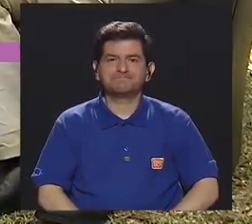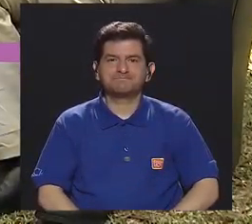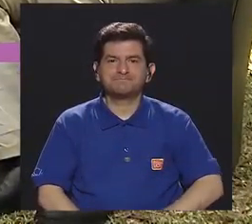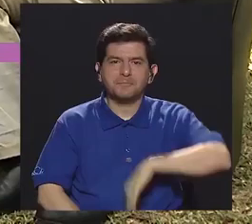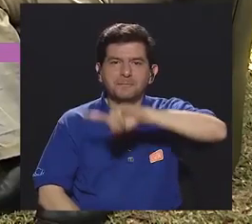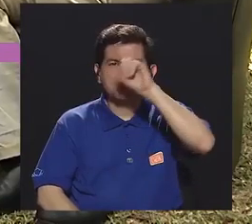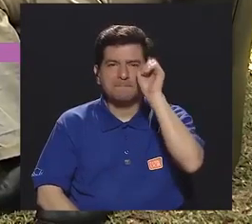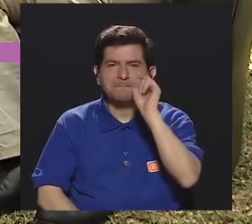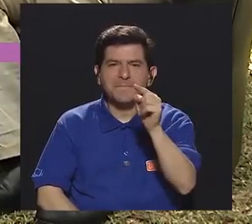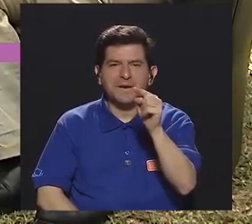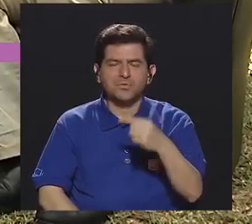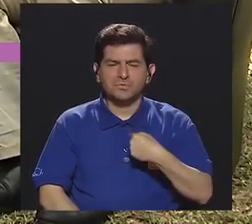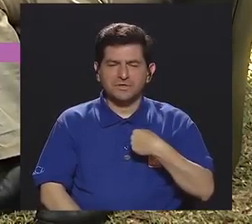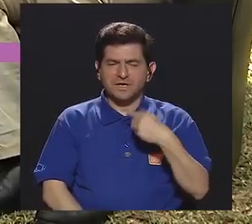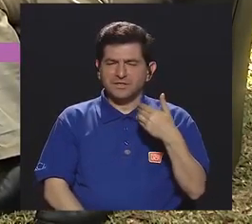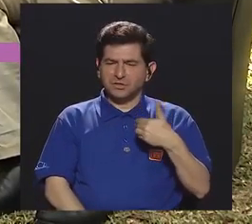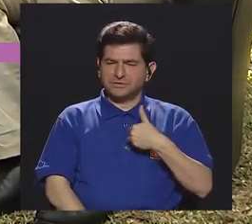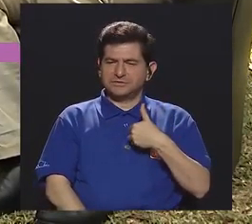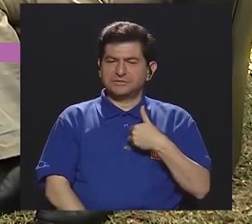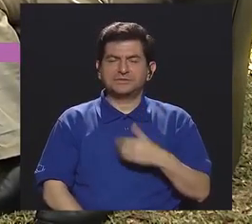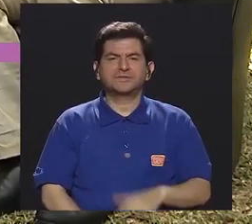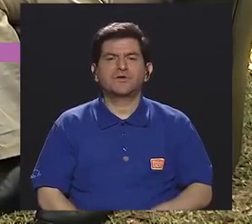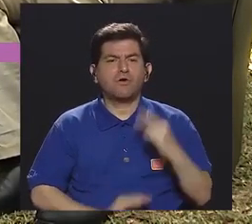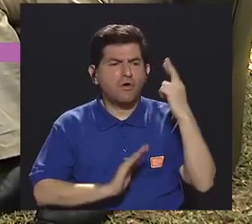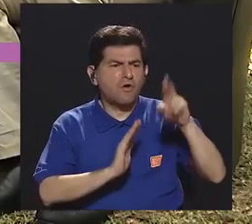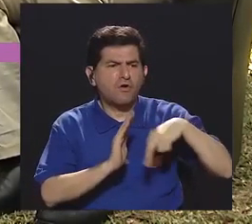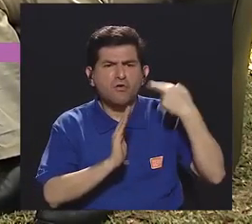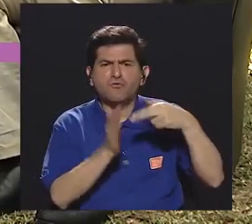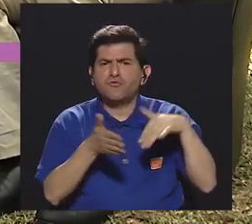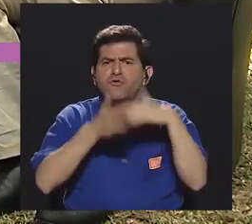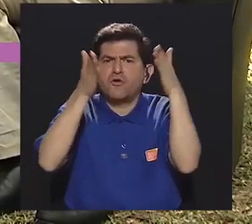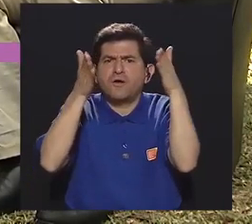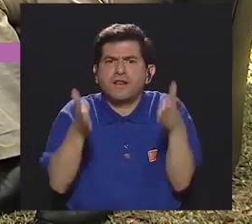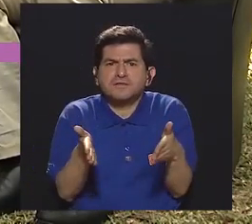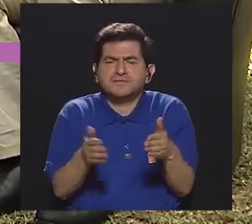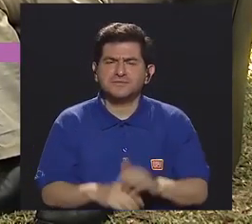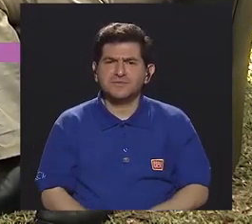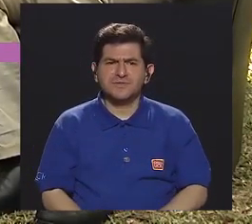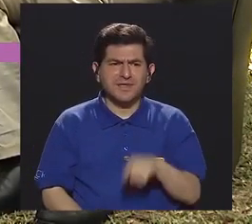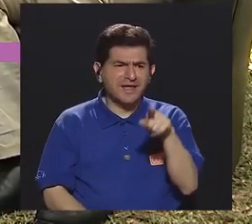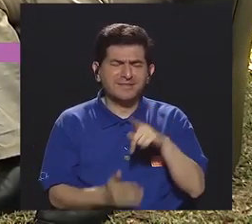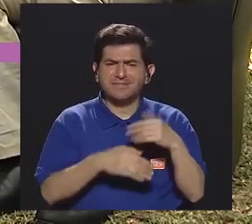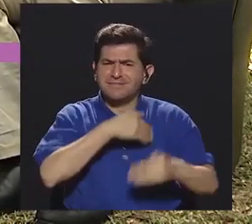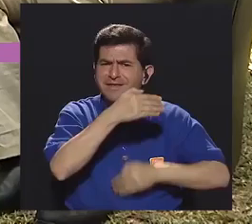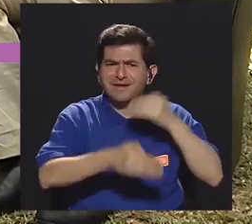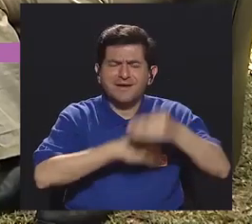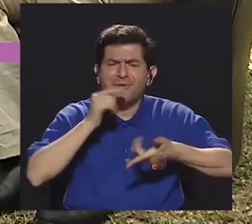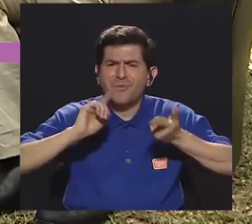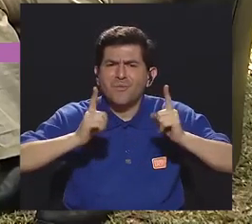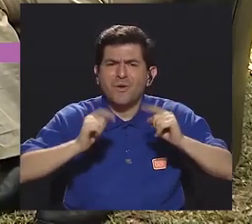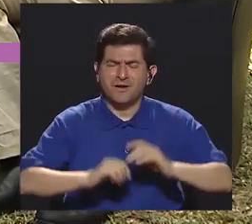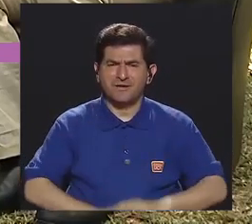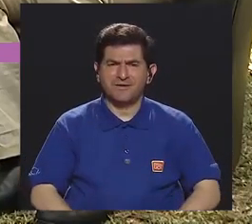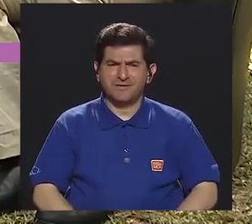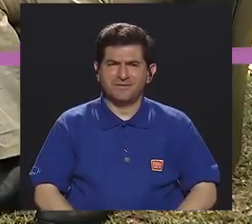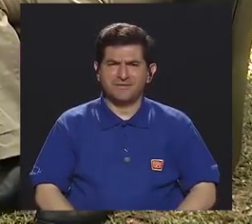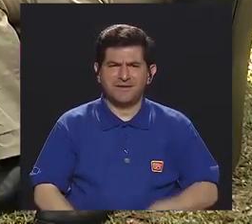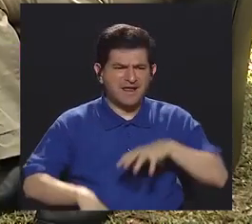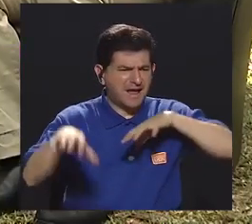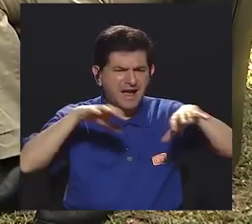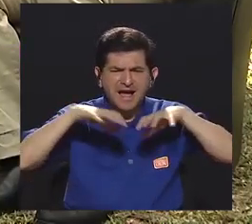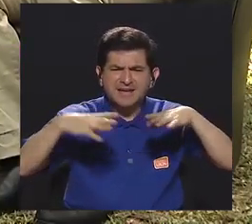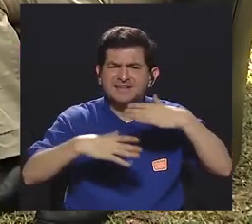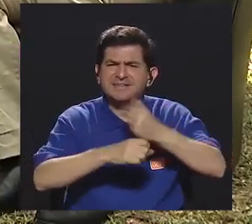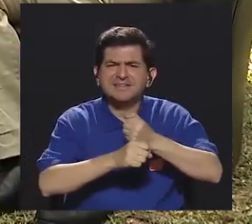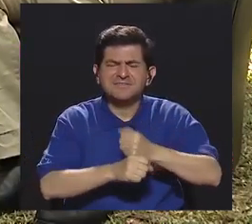Y la pregunta a la que me surge es, ¿qué rol jugaban los estudiantes en estos procesos? Digamos, ¿qué